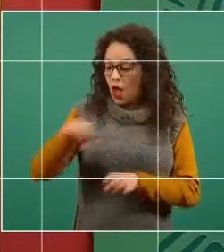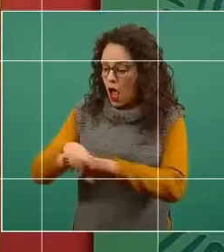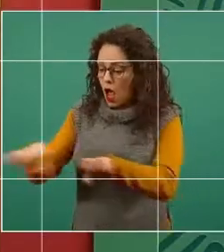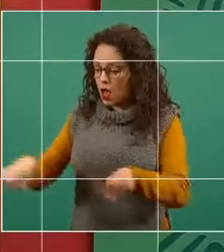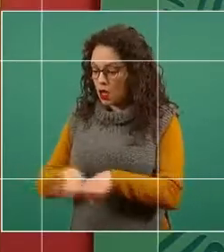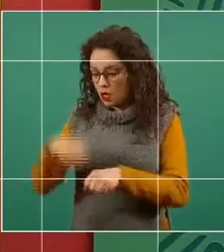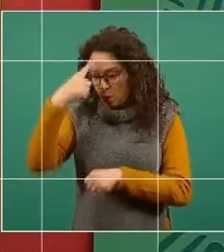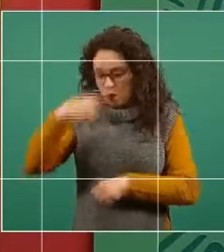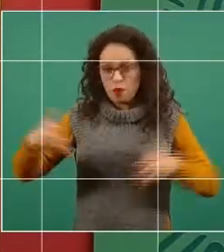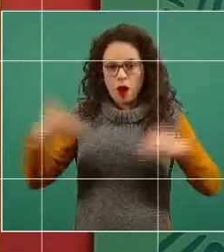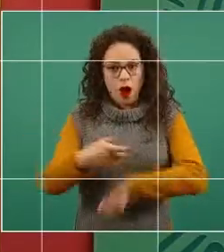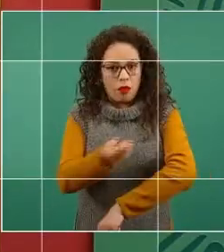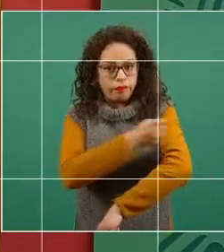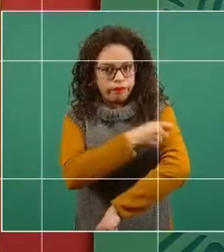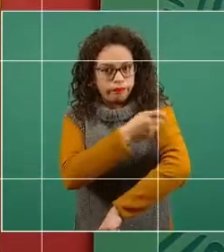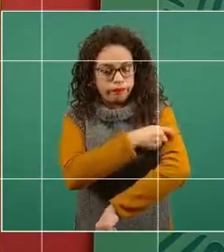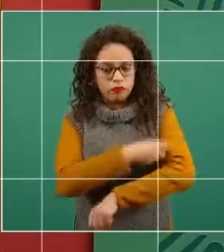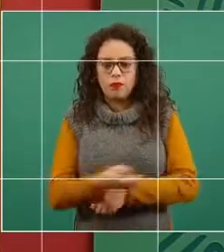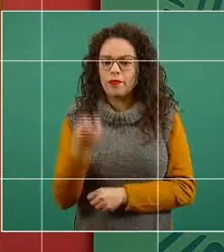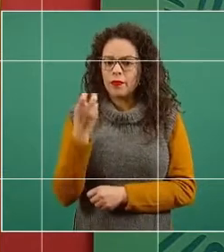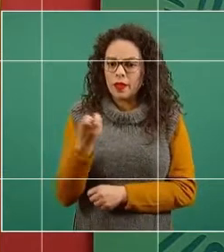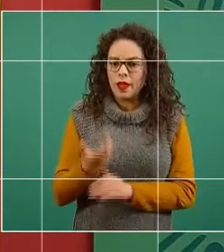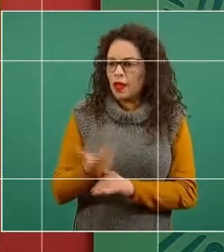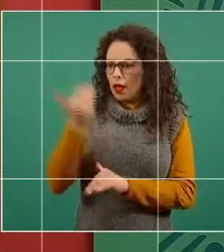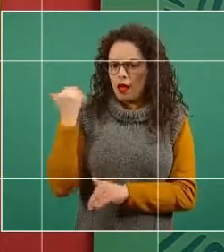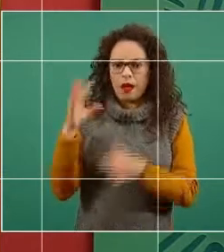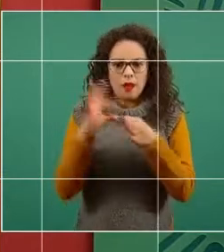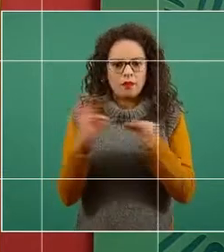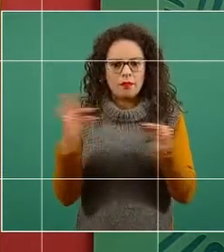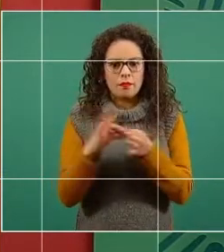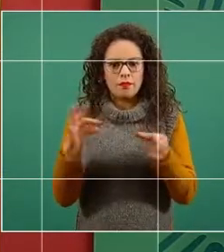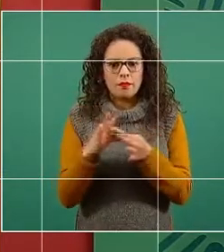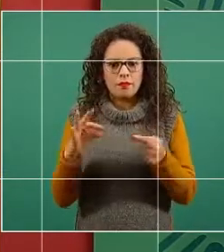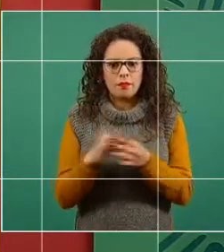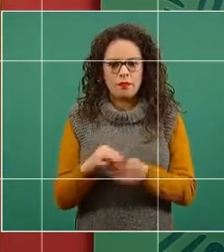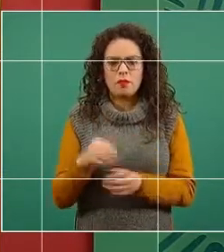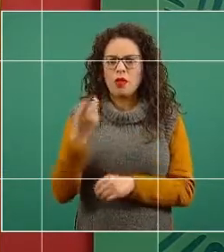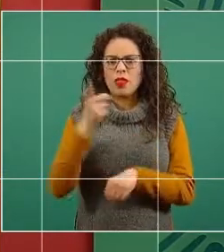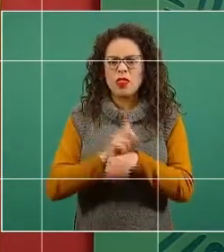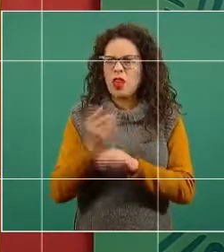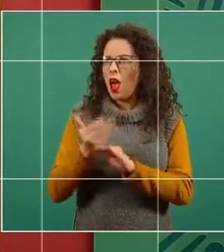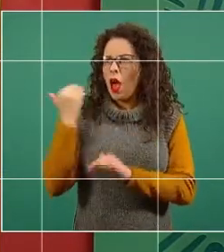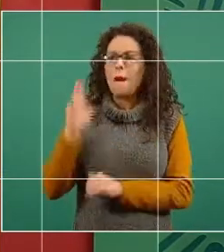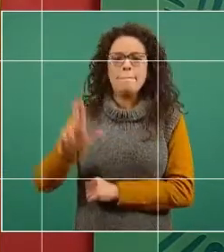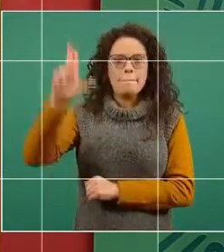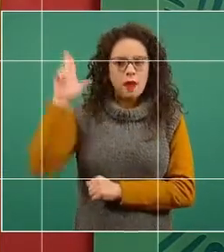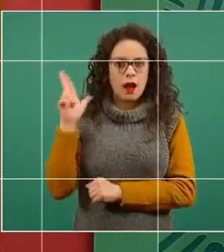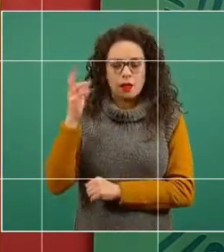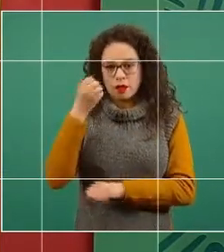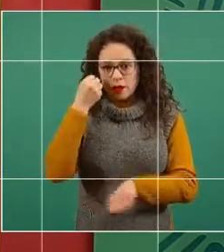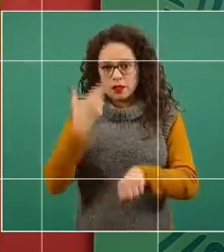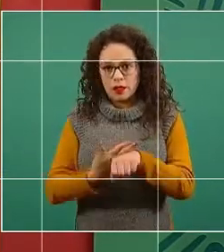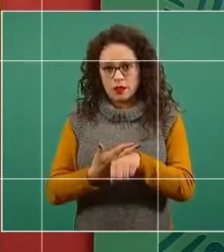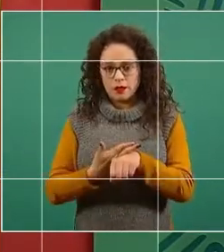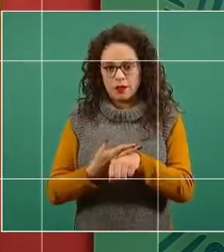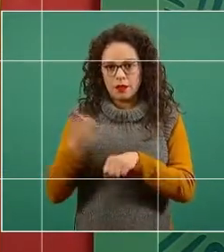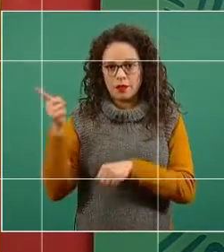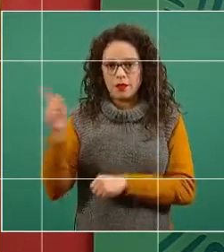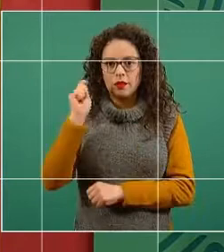Estas mil brigadas de vacunación, como comentábamos, como explicó hace unos días el martes el secretario de la Defensa,